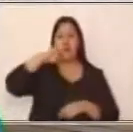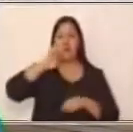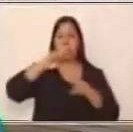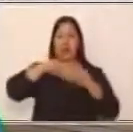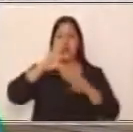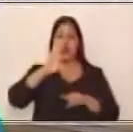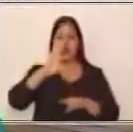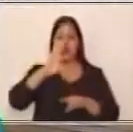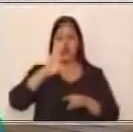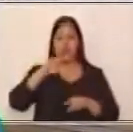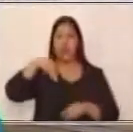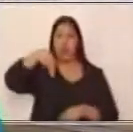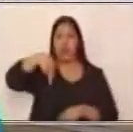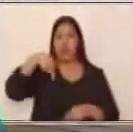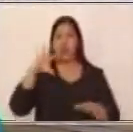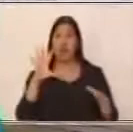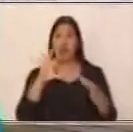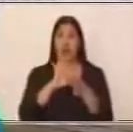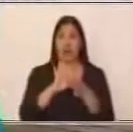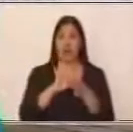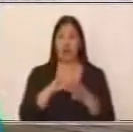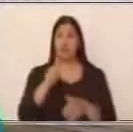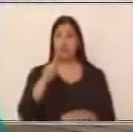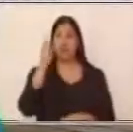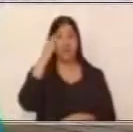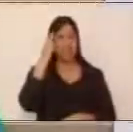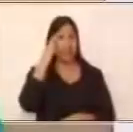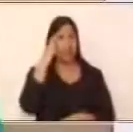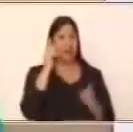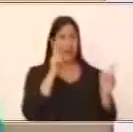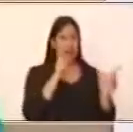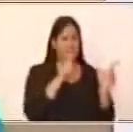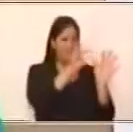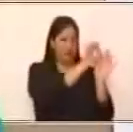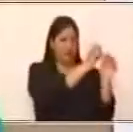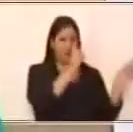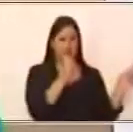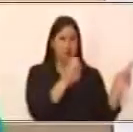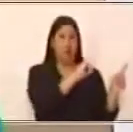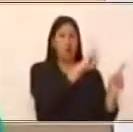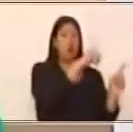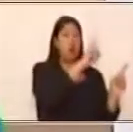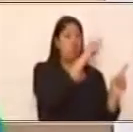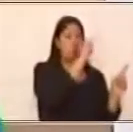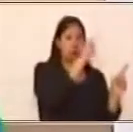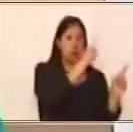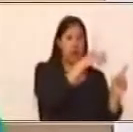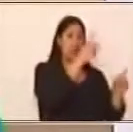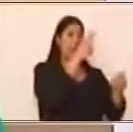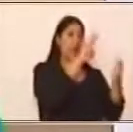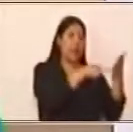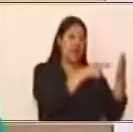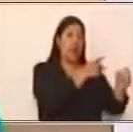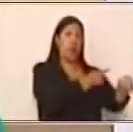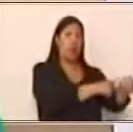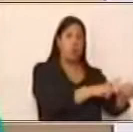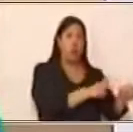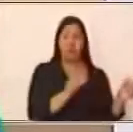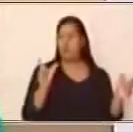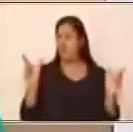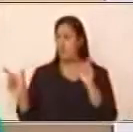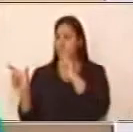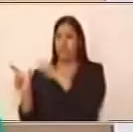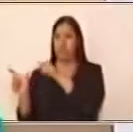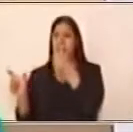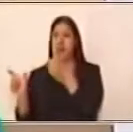oraciones Juan lee un cuento y Alex pinza un paisaje? Esas dos, por separado, son proposiciones.